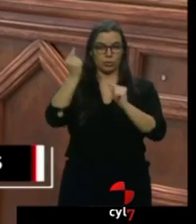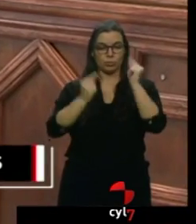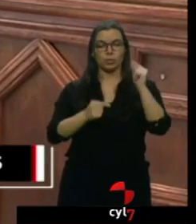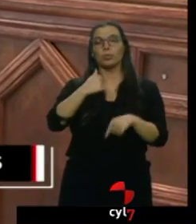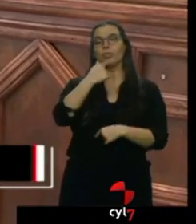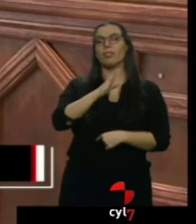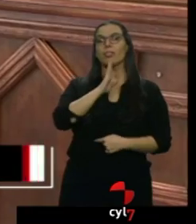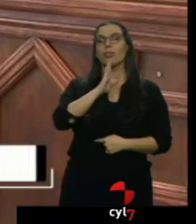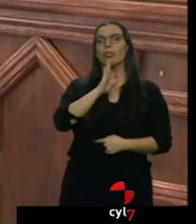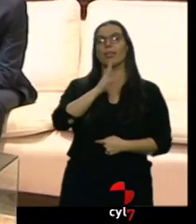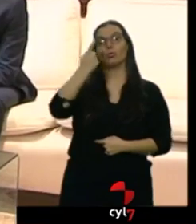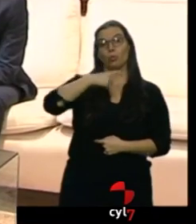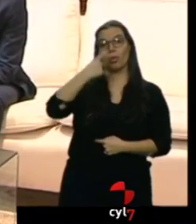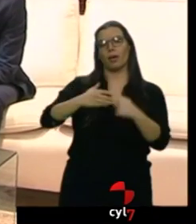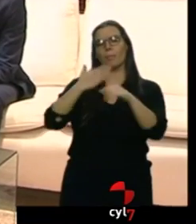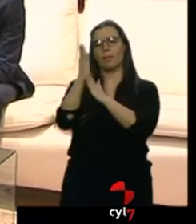Generalitat, Chimo Puig.